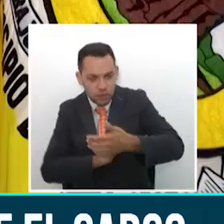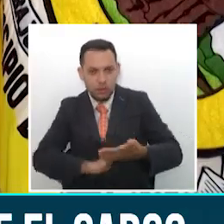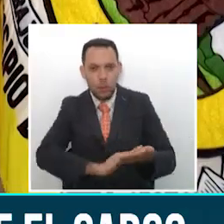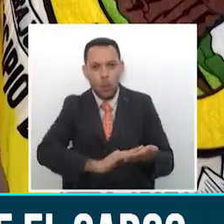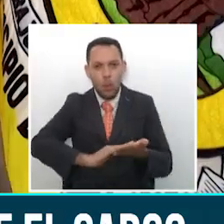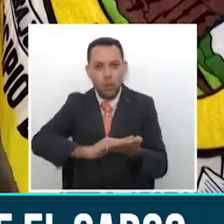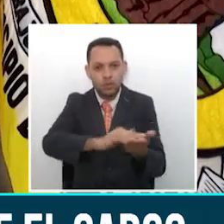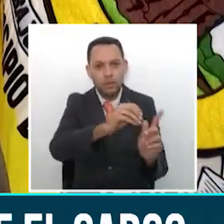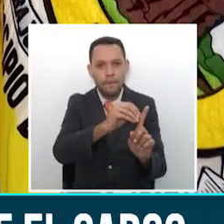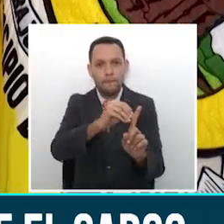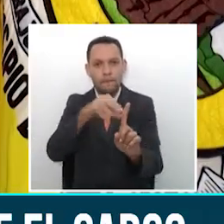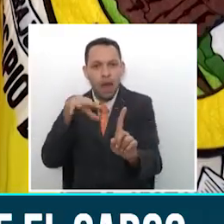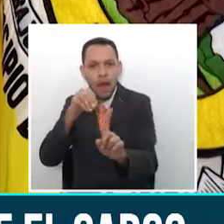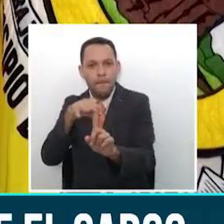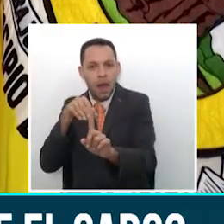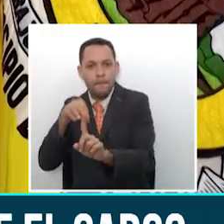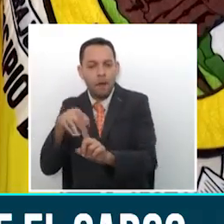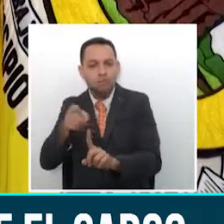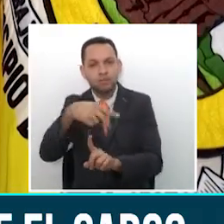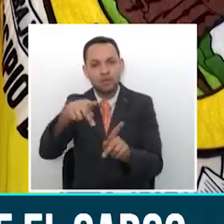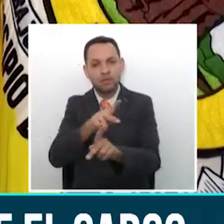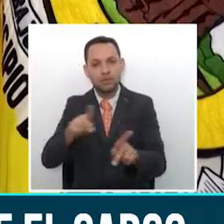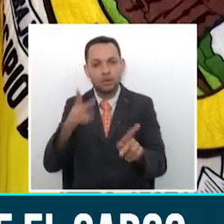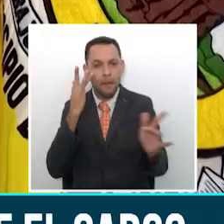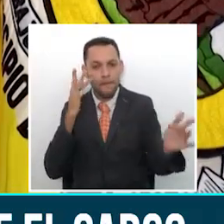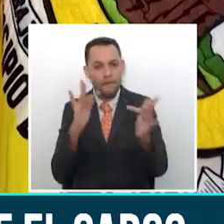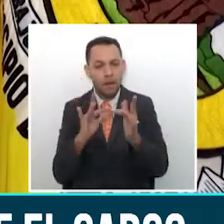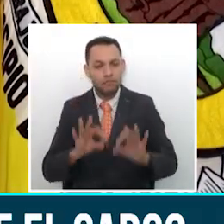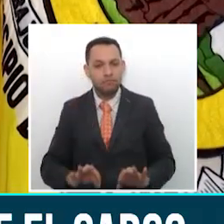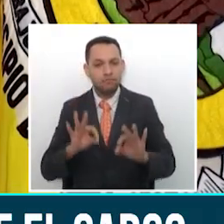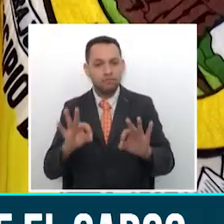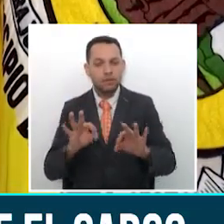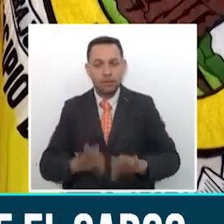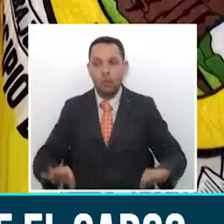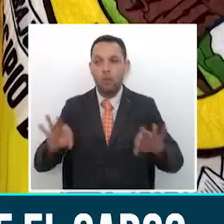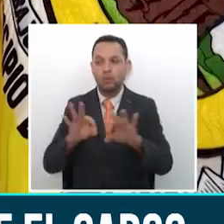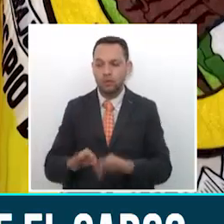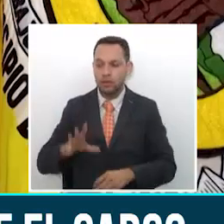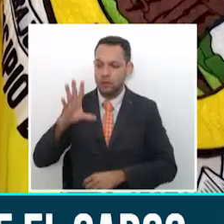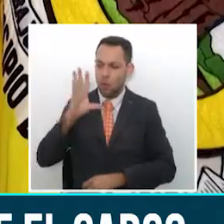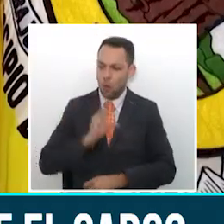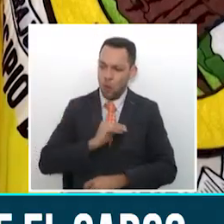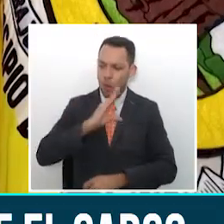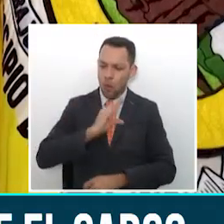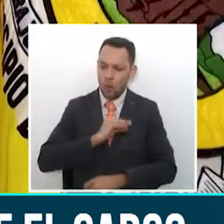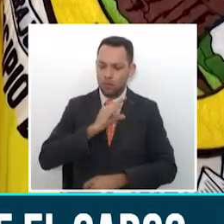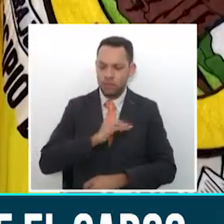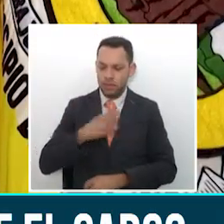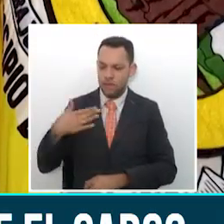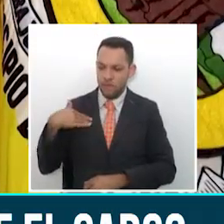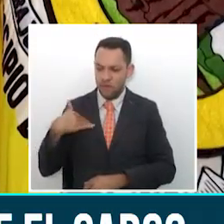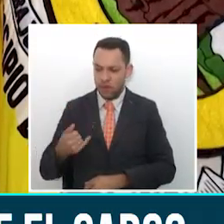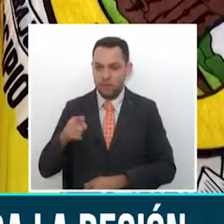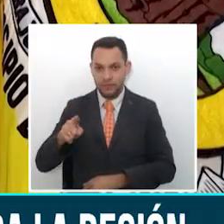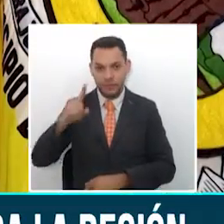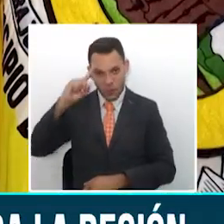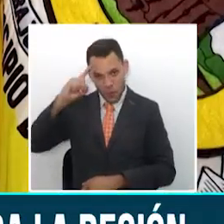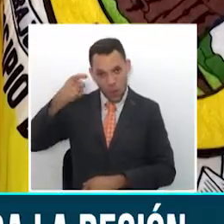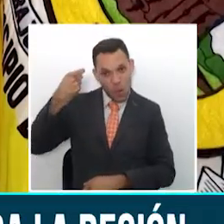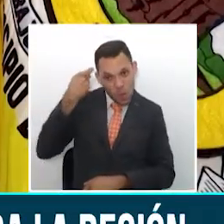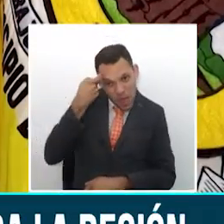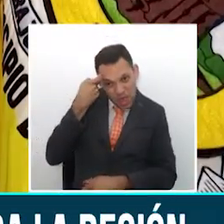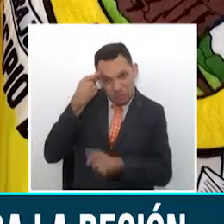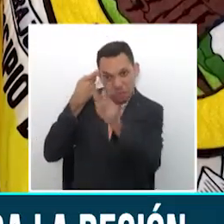realmente a todos los ciudadanos. Estoy muy complacido, muy agradecido con el señor, con los señores gobernadores